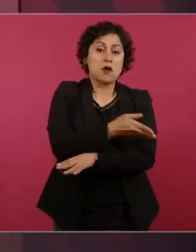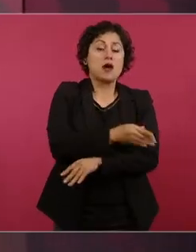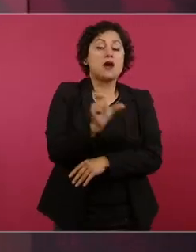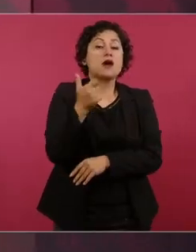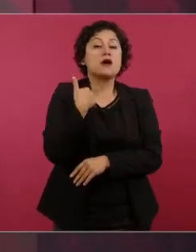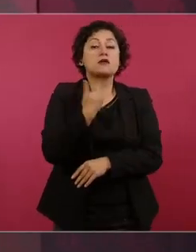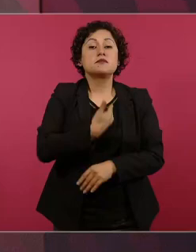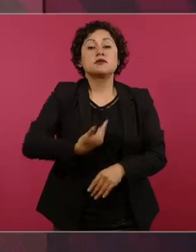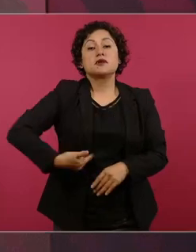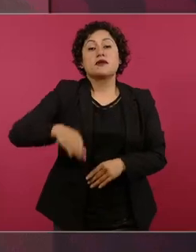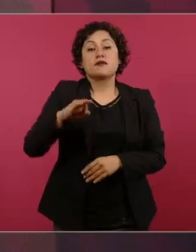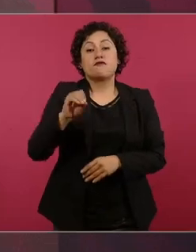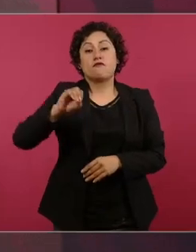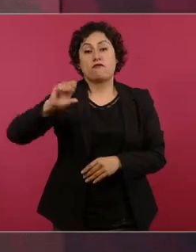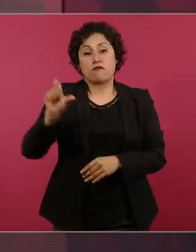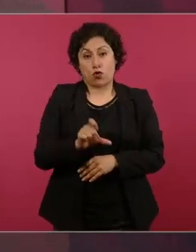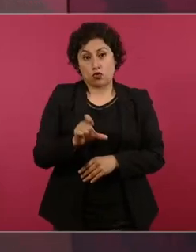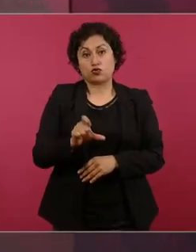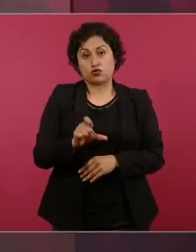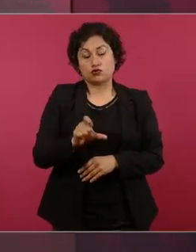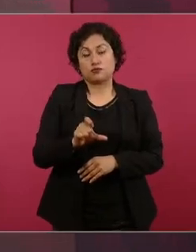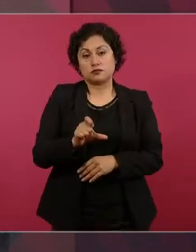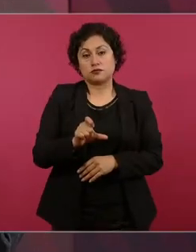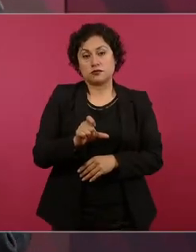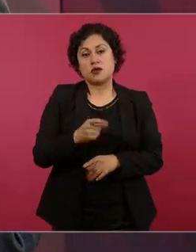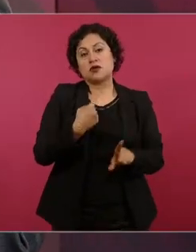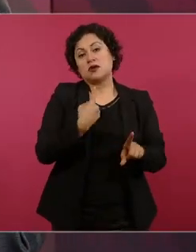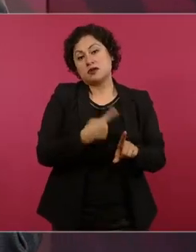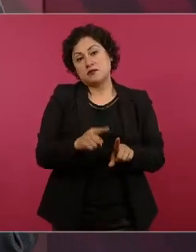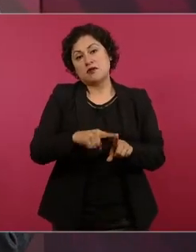cantidad de recursos